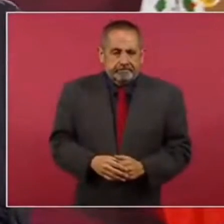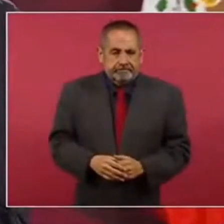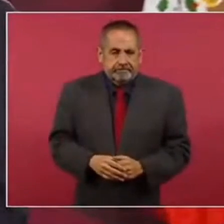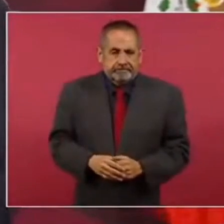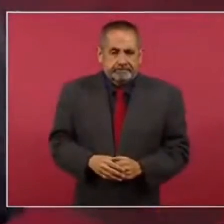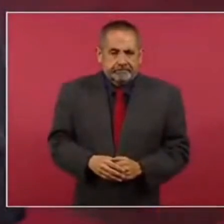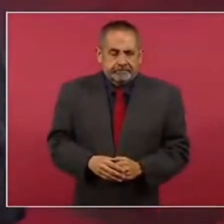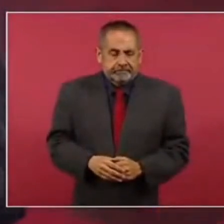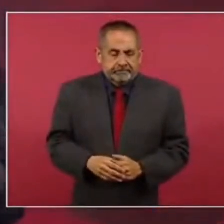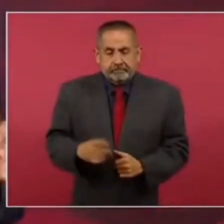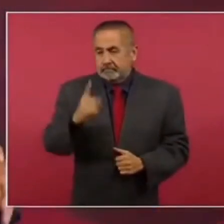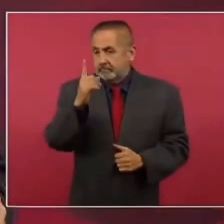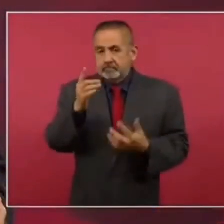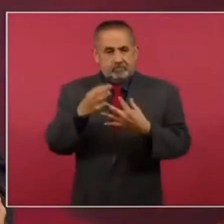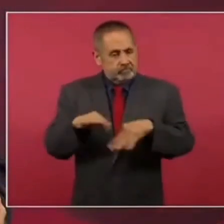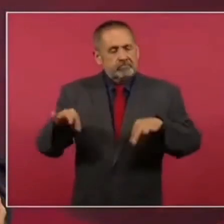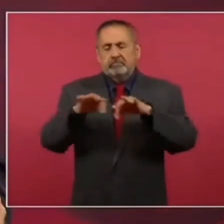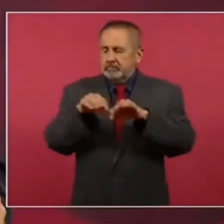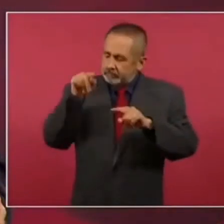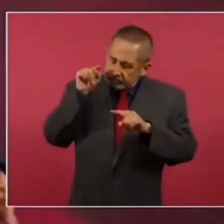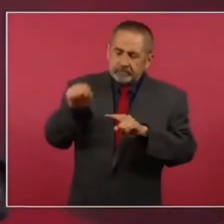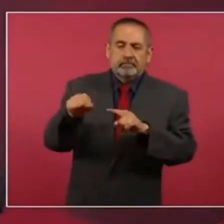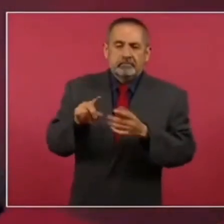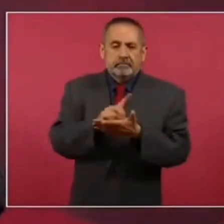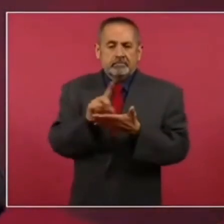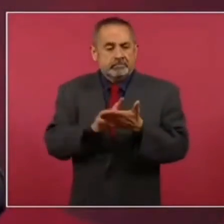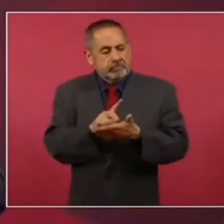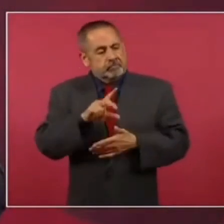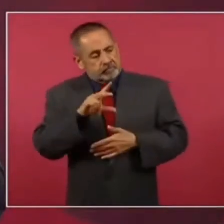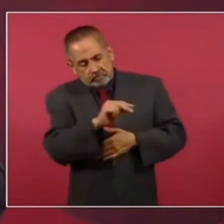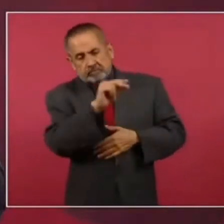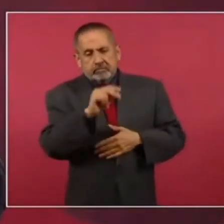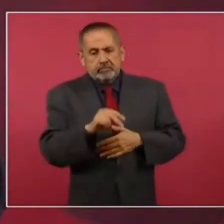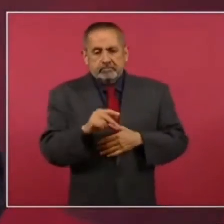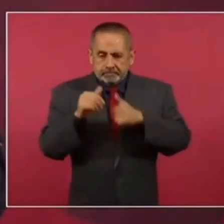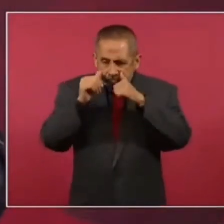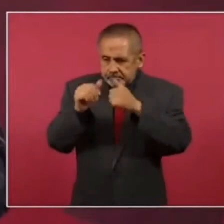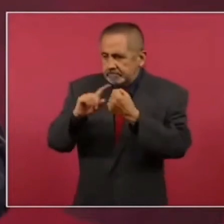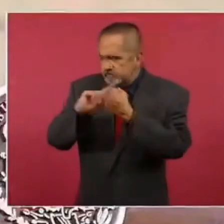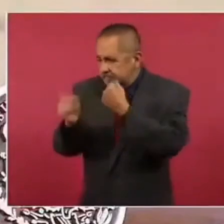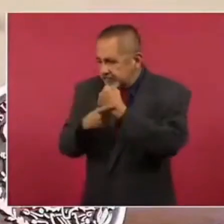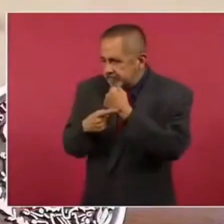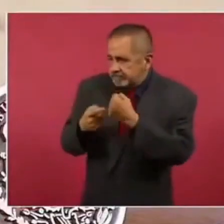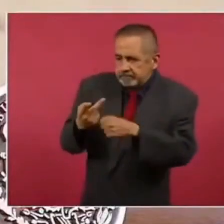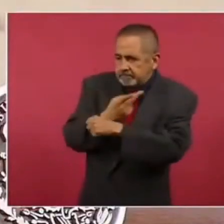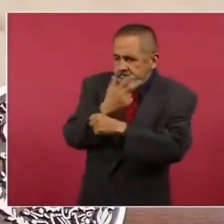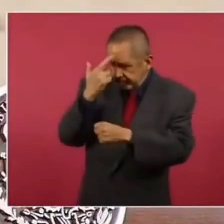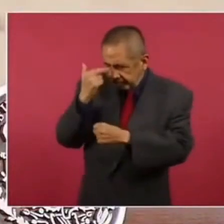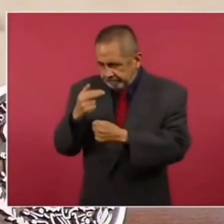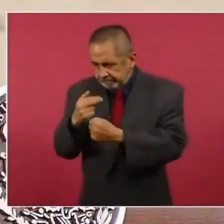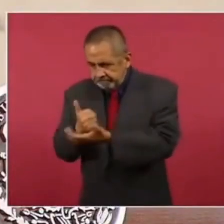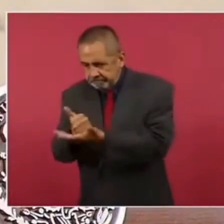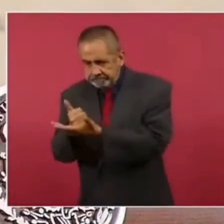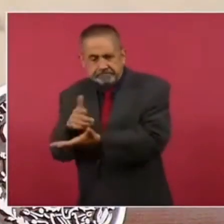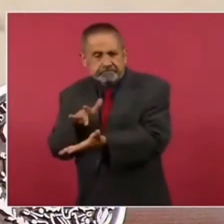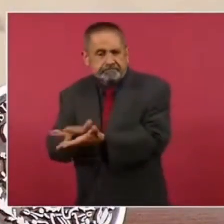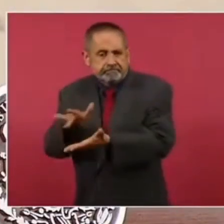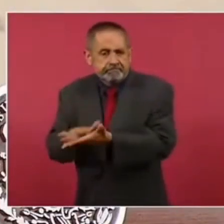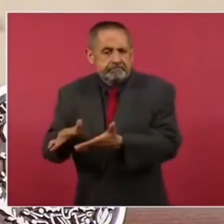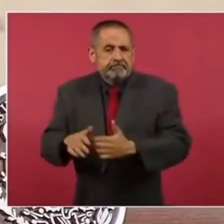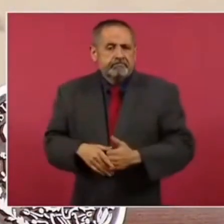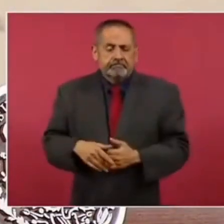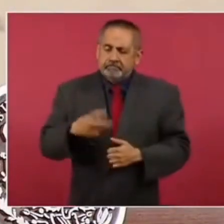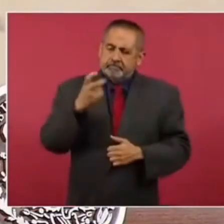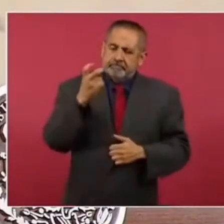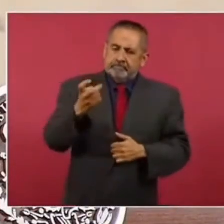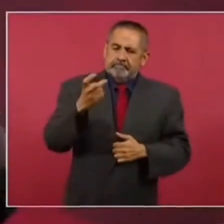Es muy importante el atender las causas. Esto tiene que ver